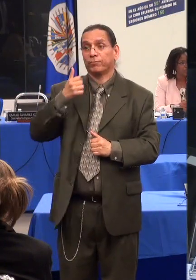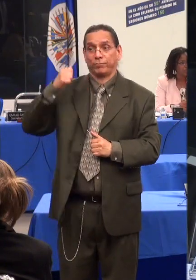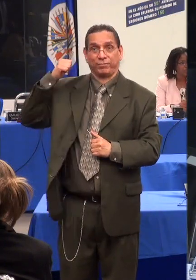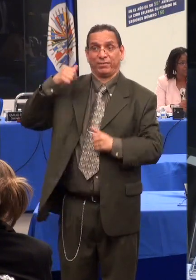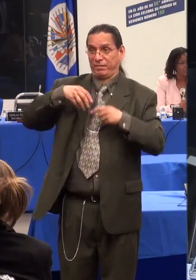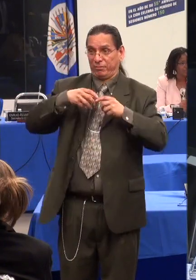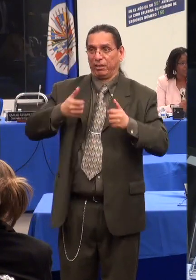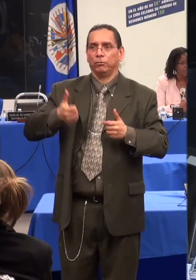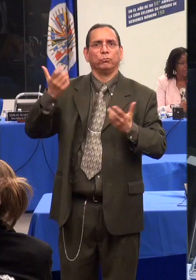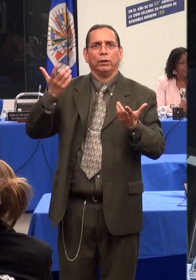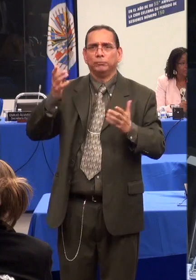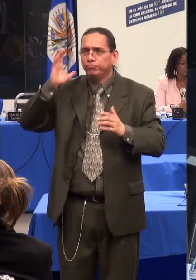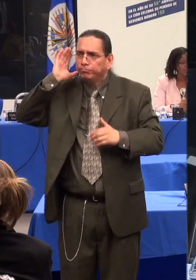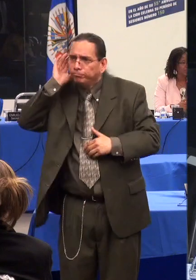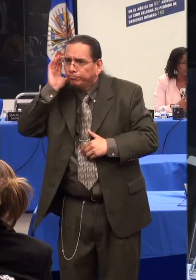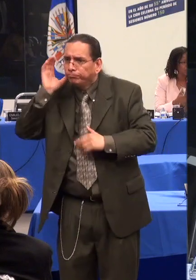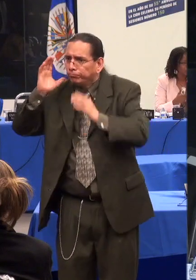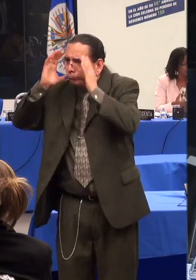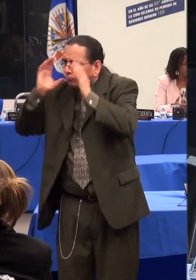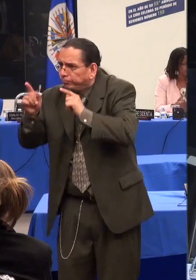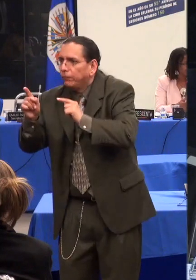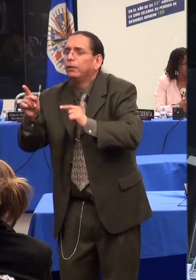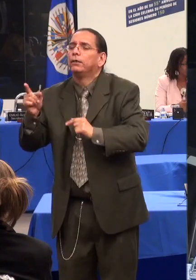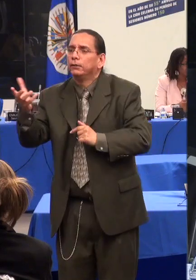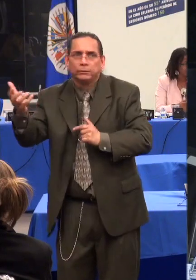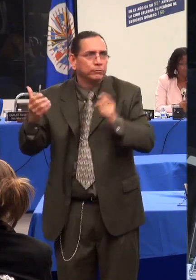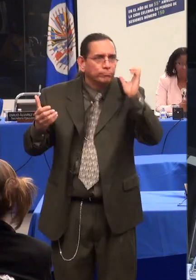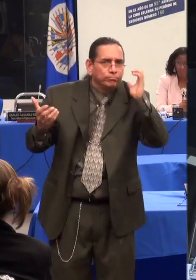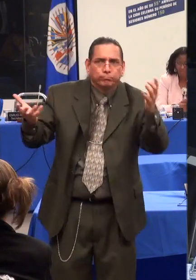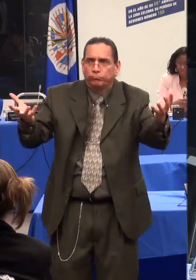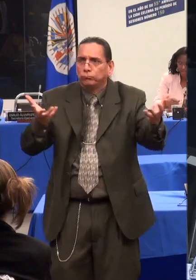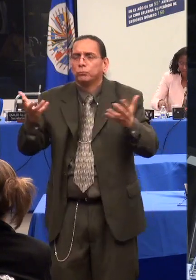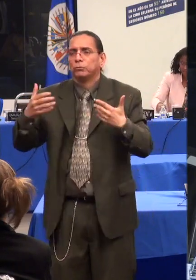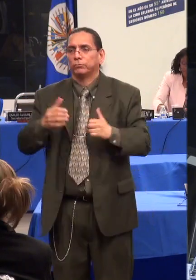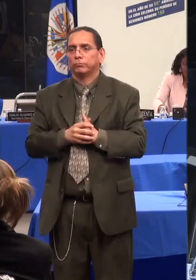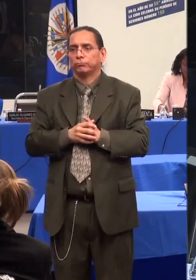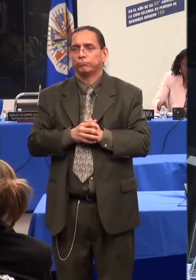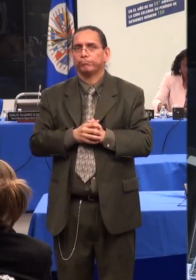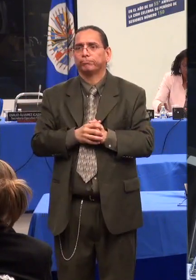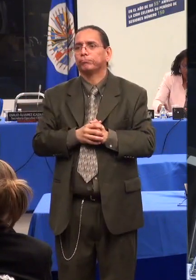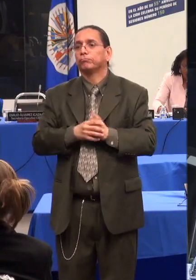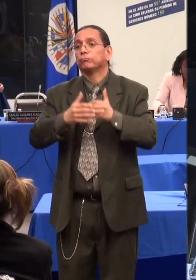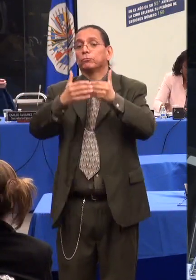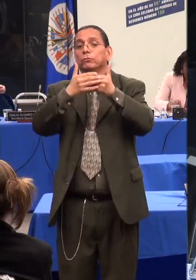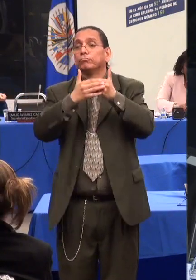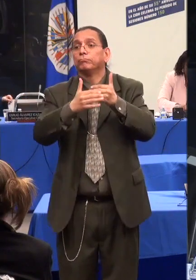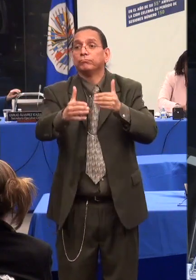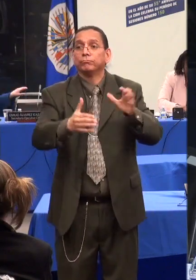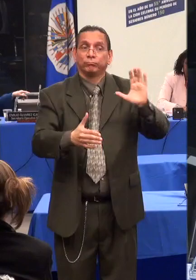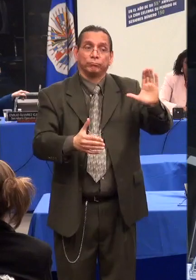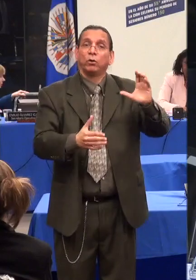forward to hear the state's continued commitment and initiatives in this regard. Thank you very much.